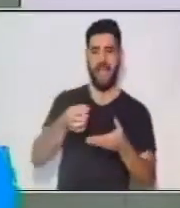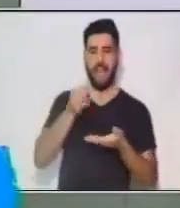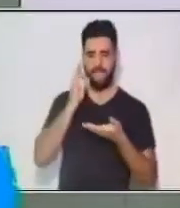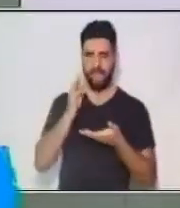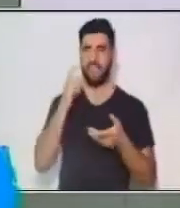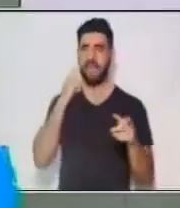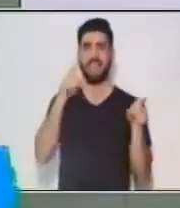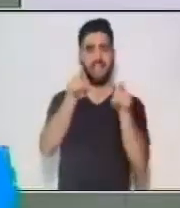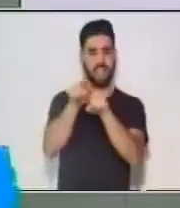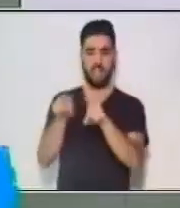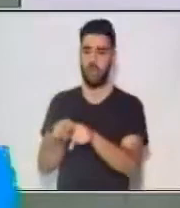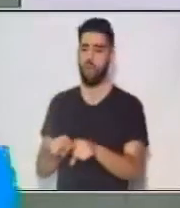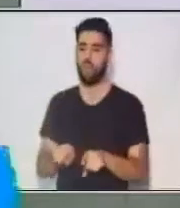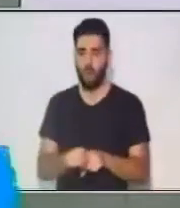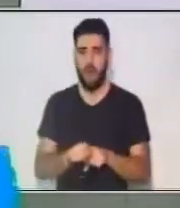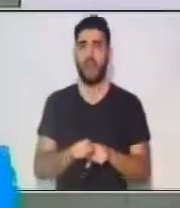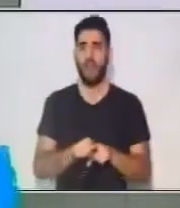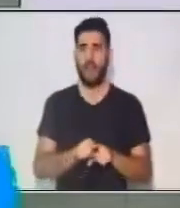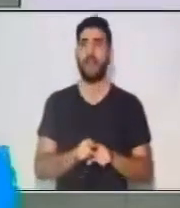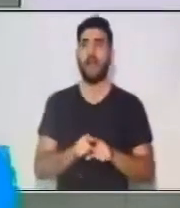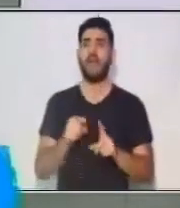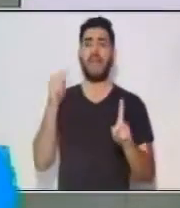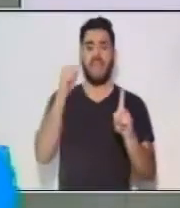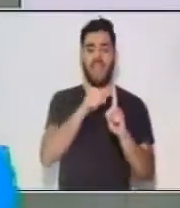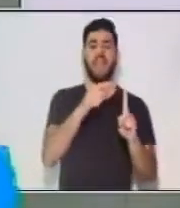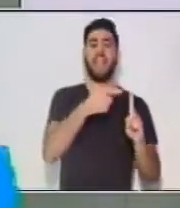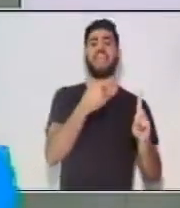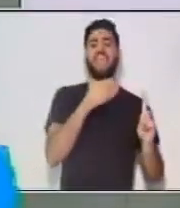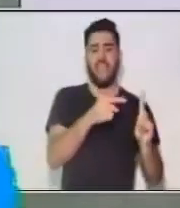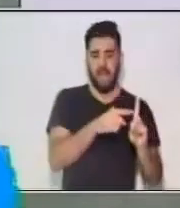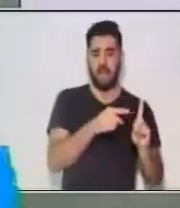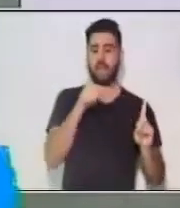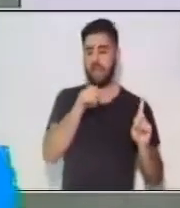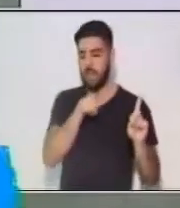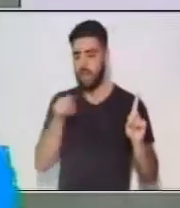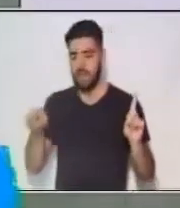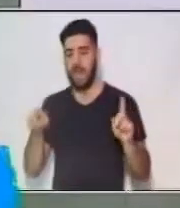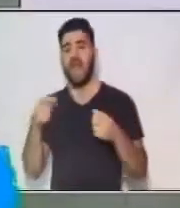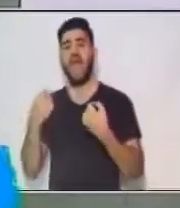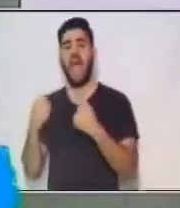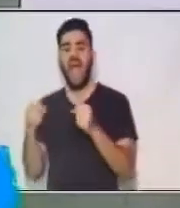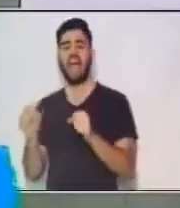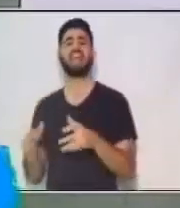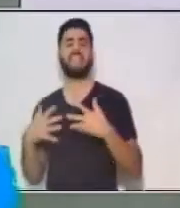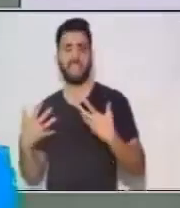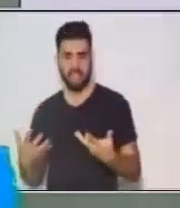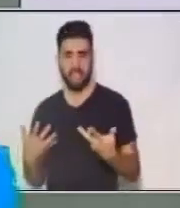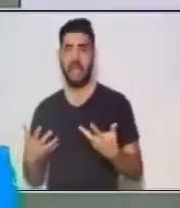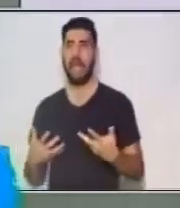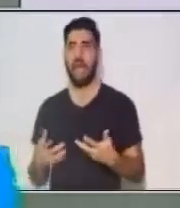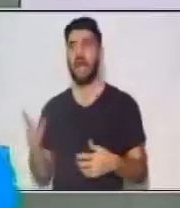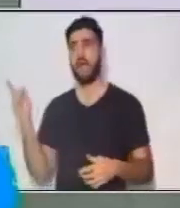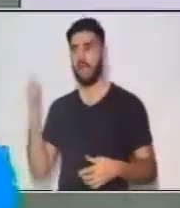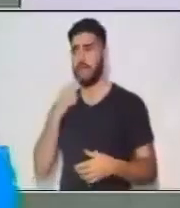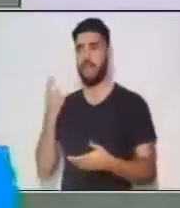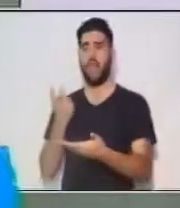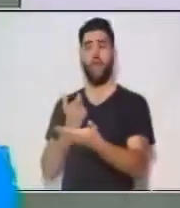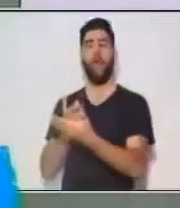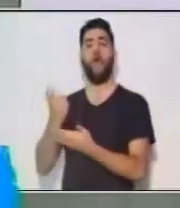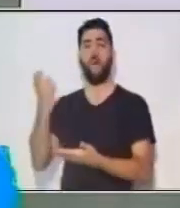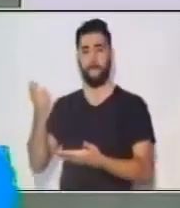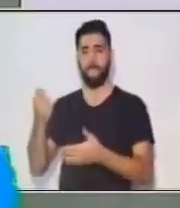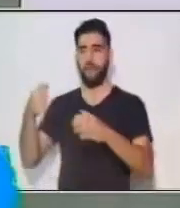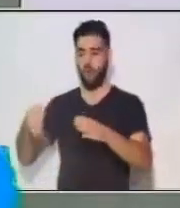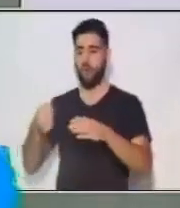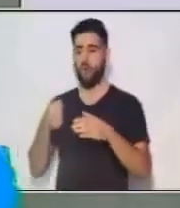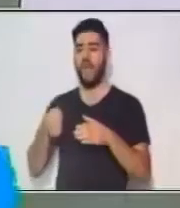predicado. De la persona de quien lo hace a lo que está haciendo. Aquí. Dice, compró una cafetera. Eso